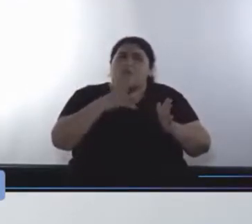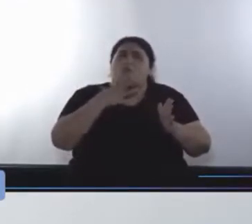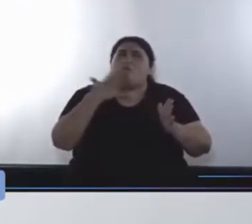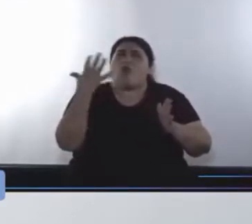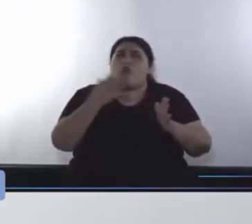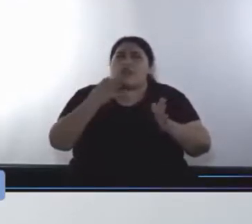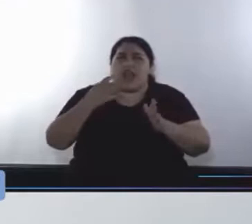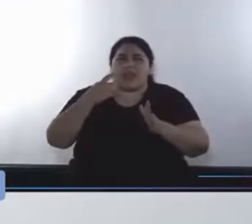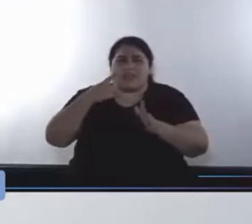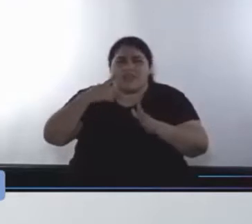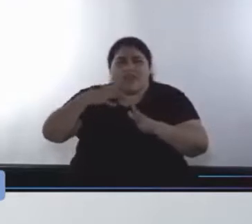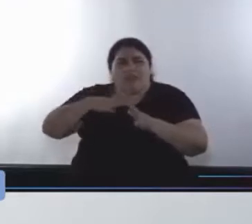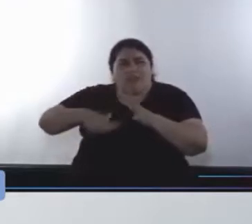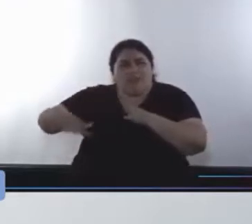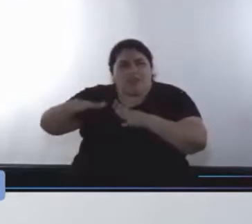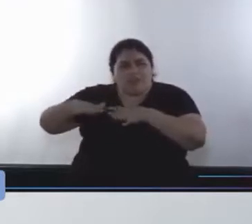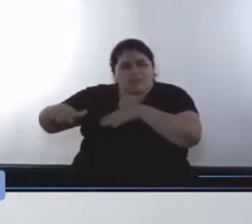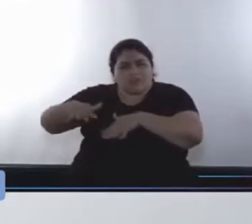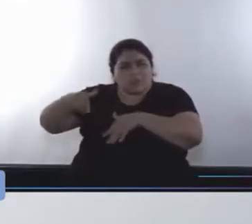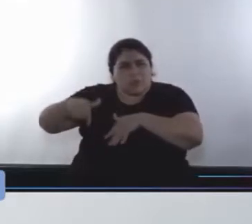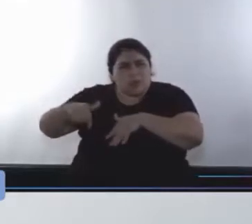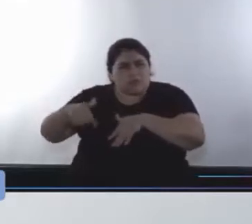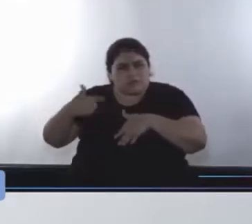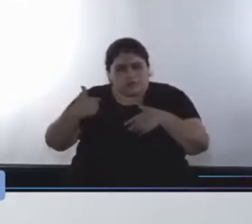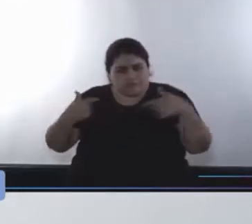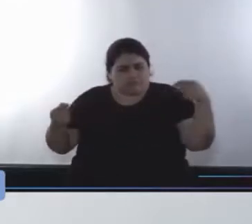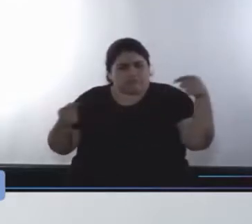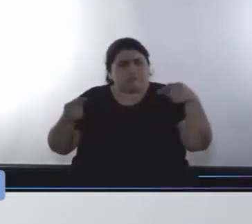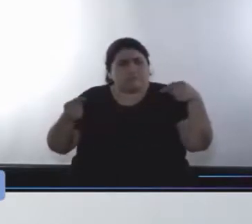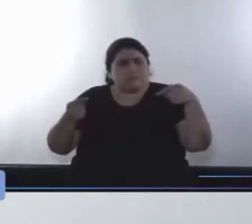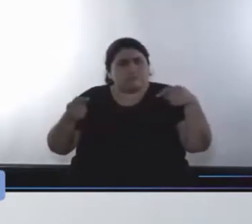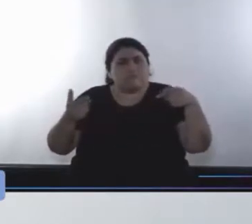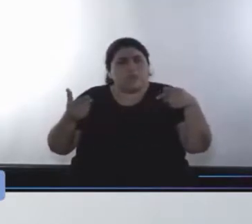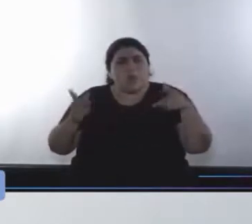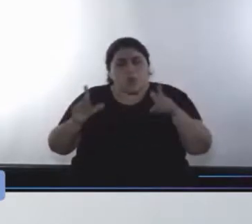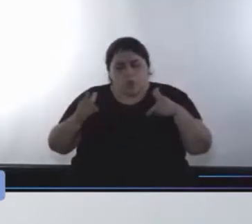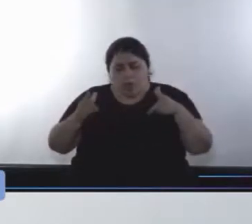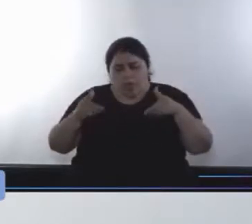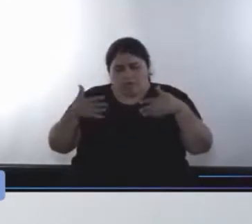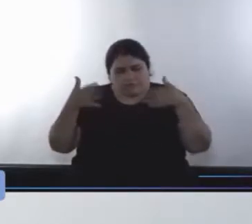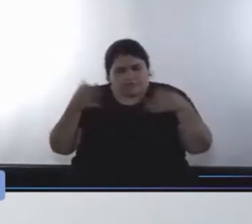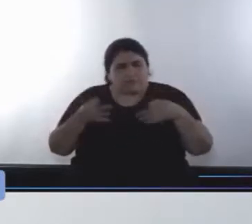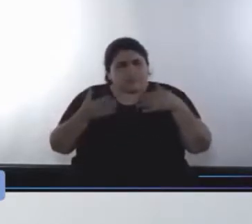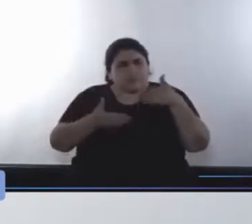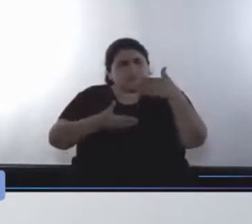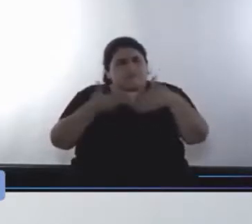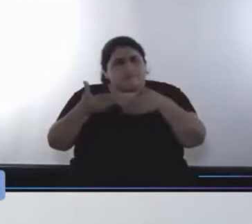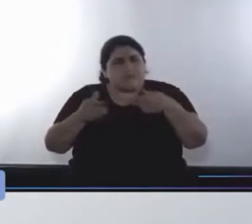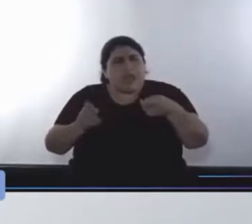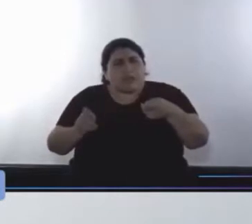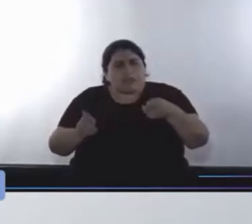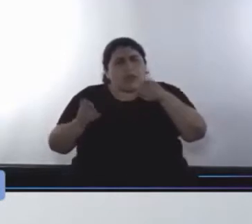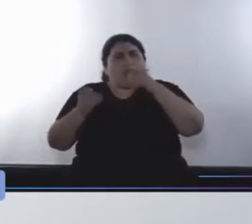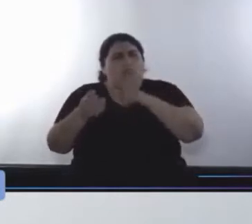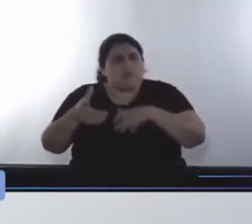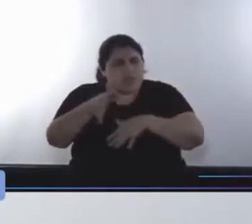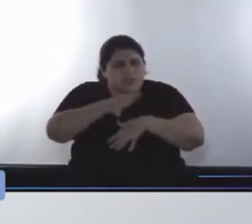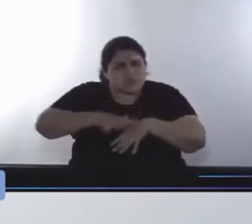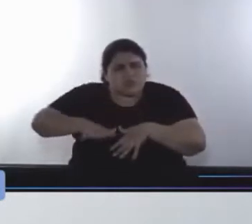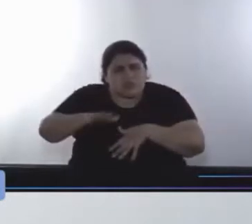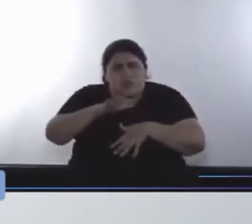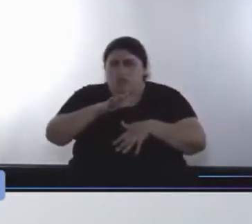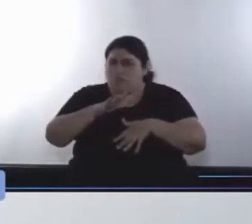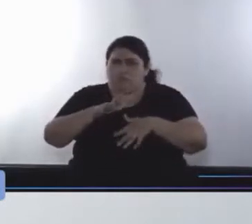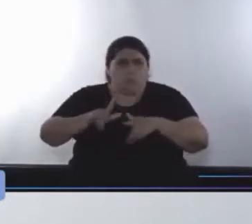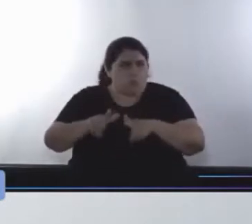del territorio, que no contribuye a avanzar concretamente en la transformación de las ciudades, y